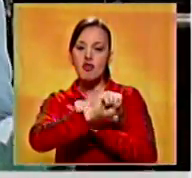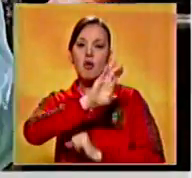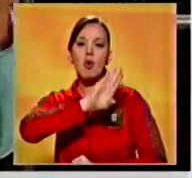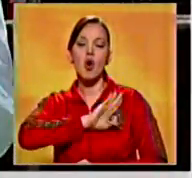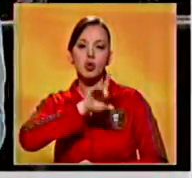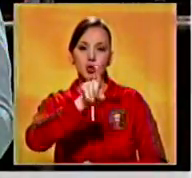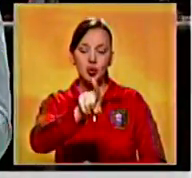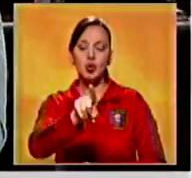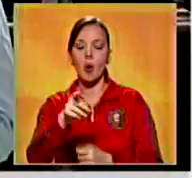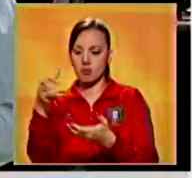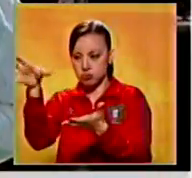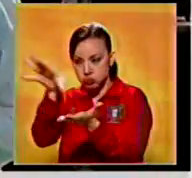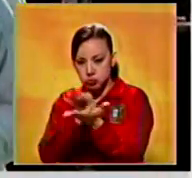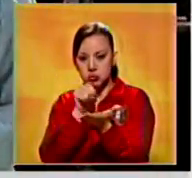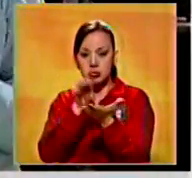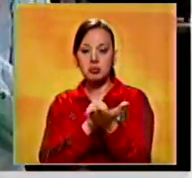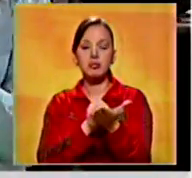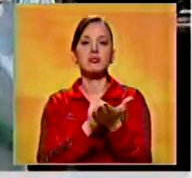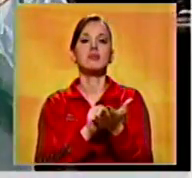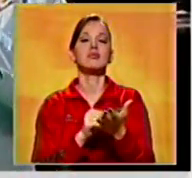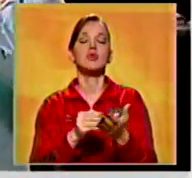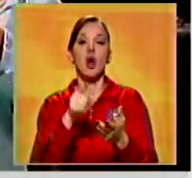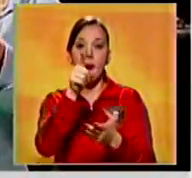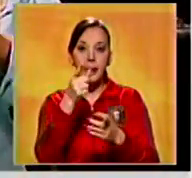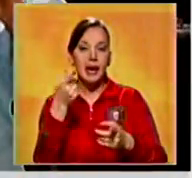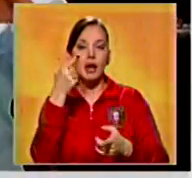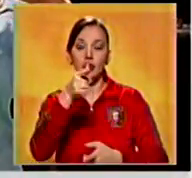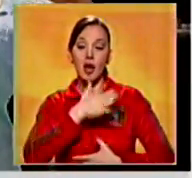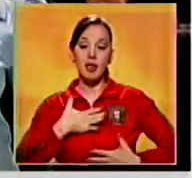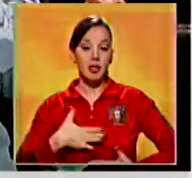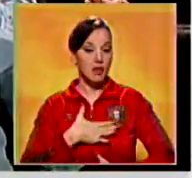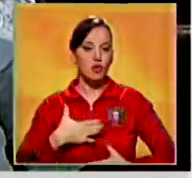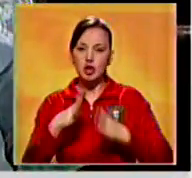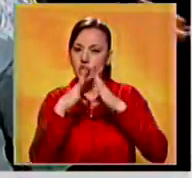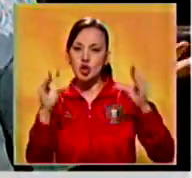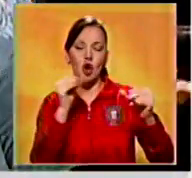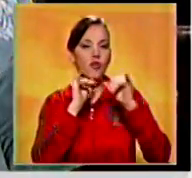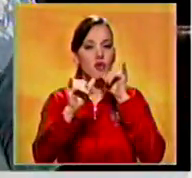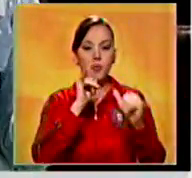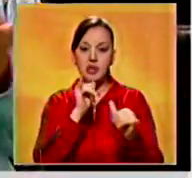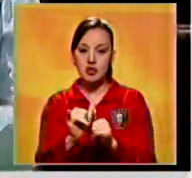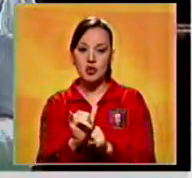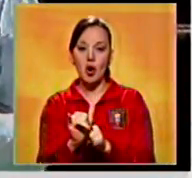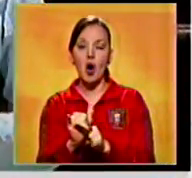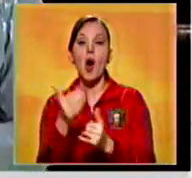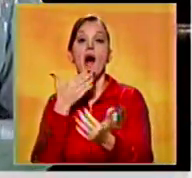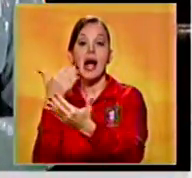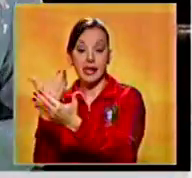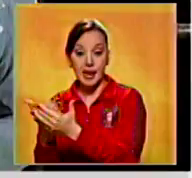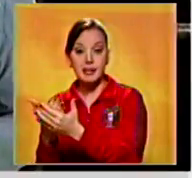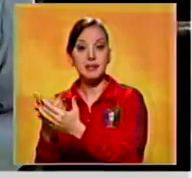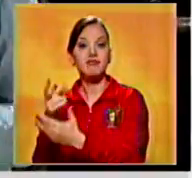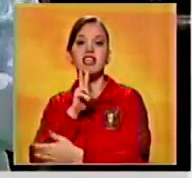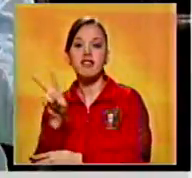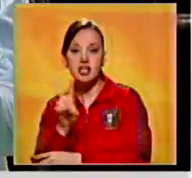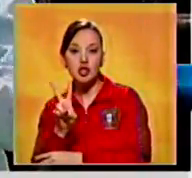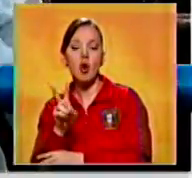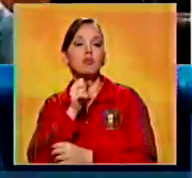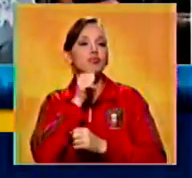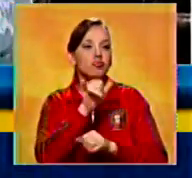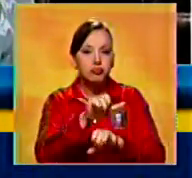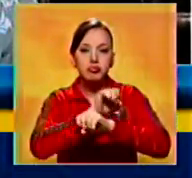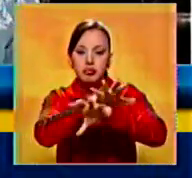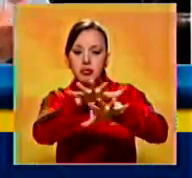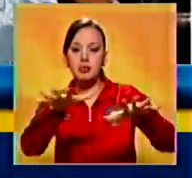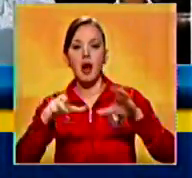sistema Android o sistema iOS, para que disfrute detalle a detalle de todas las informaciones que gracias a la transmisión que se va a hacer en Benevisión, pues los